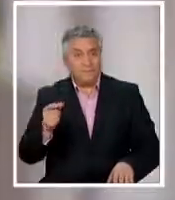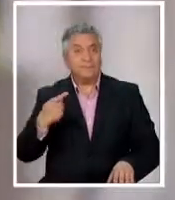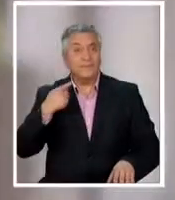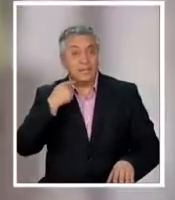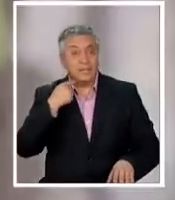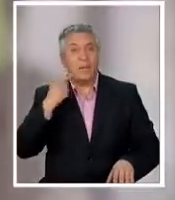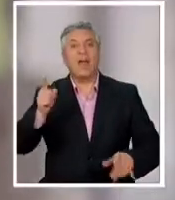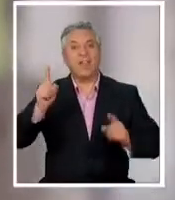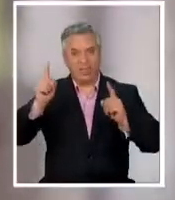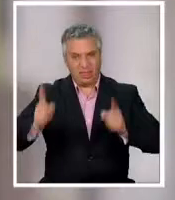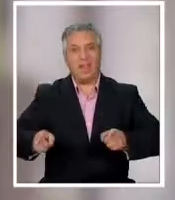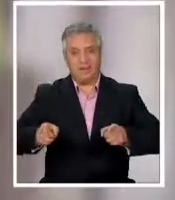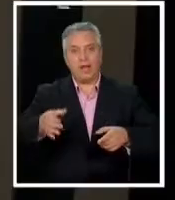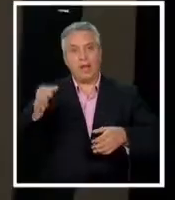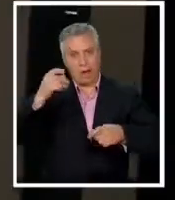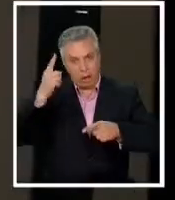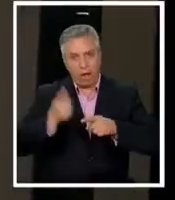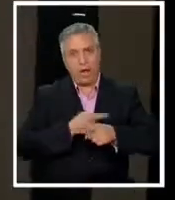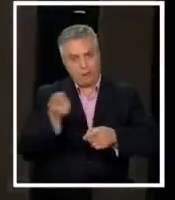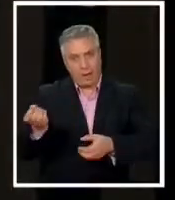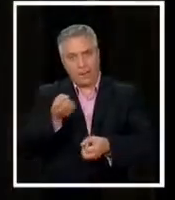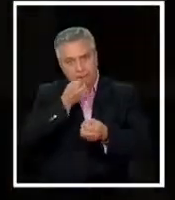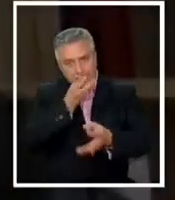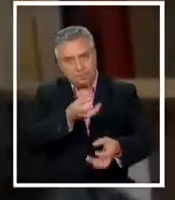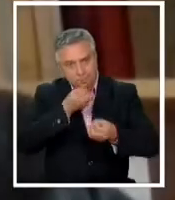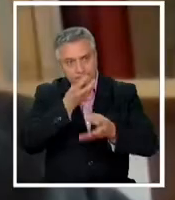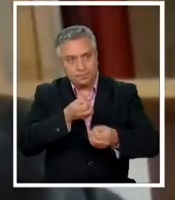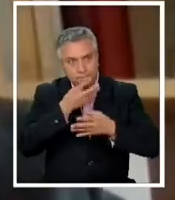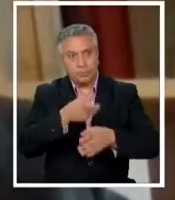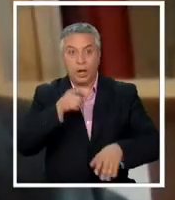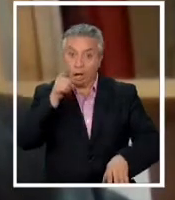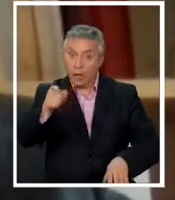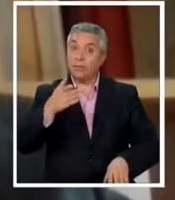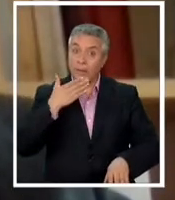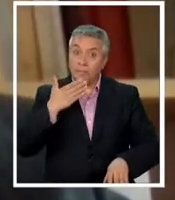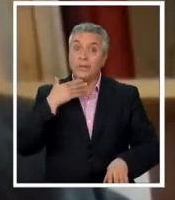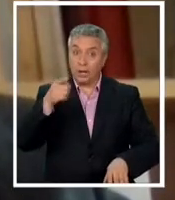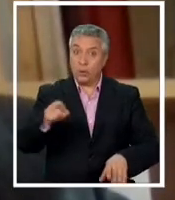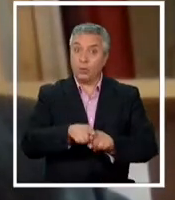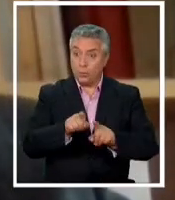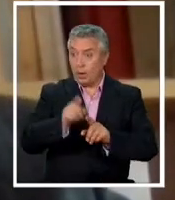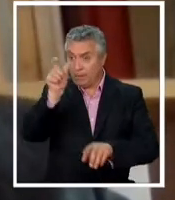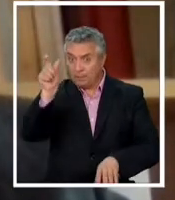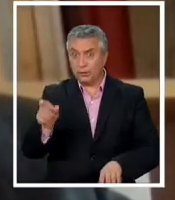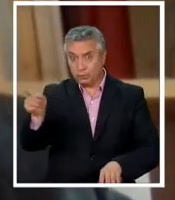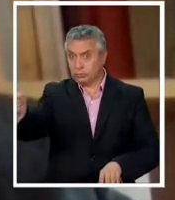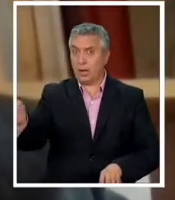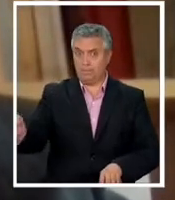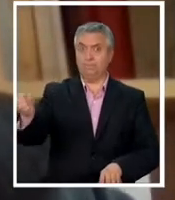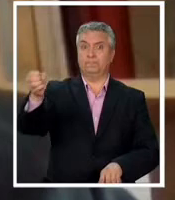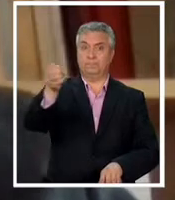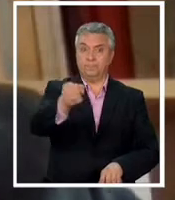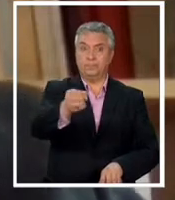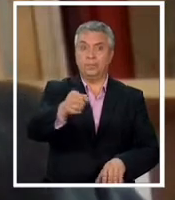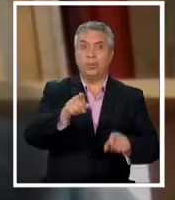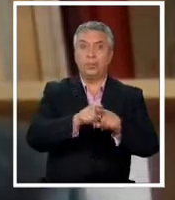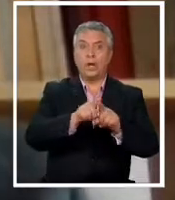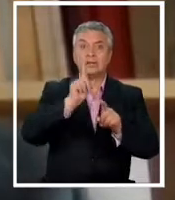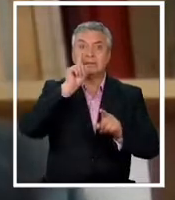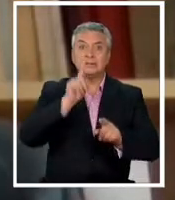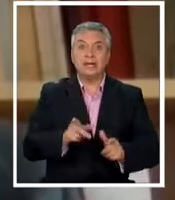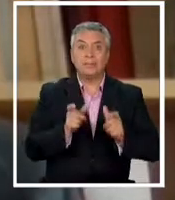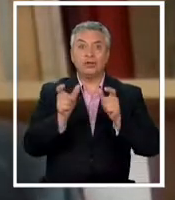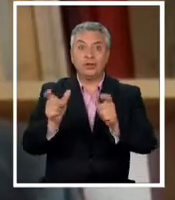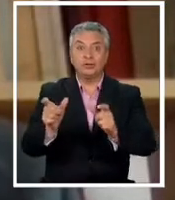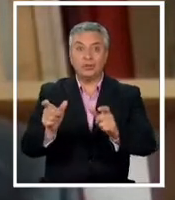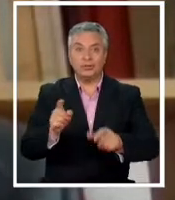contar su historia otra vez. Él está colocando a la víctima en una desprotección. No